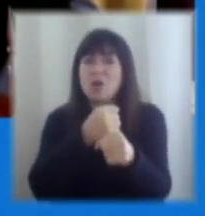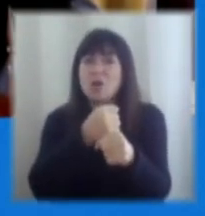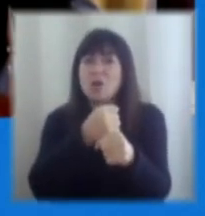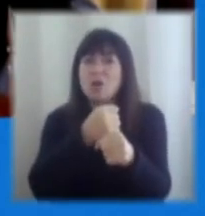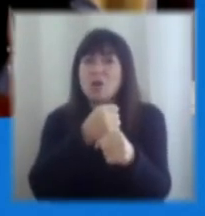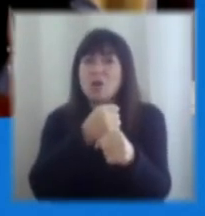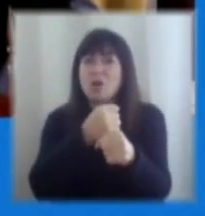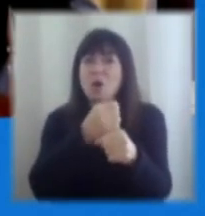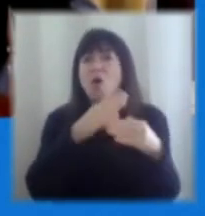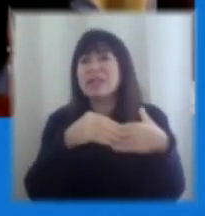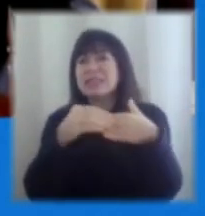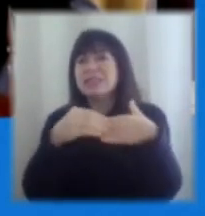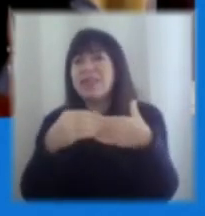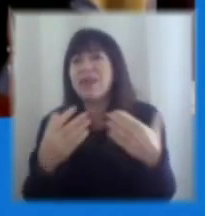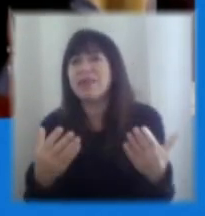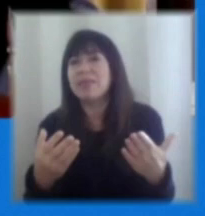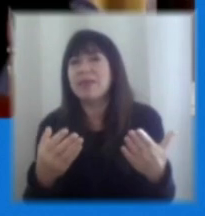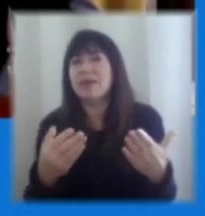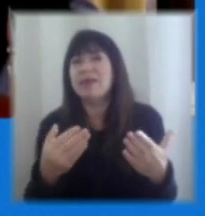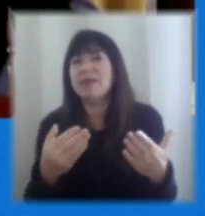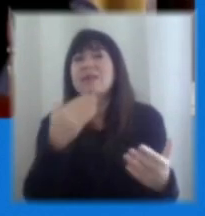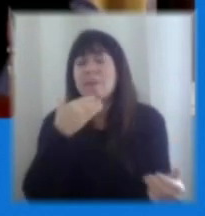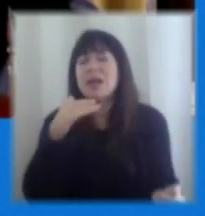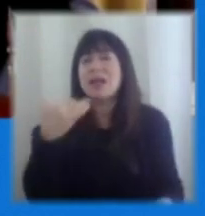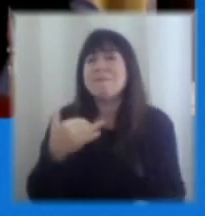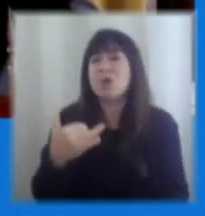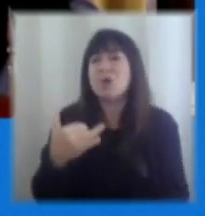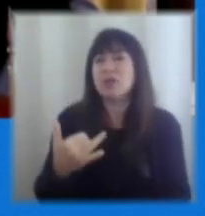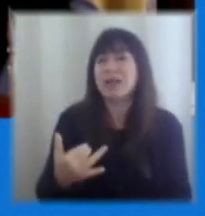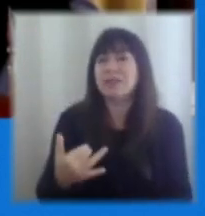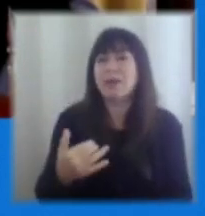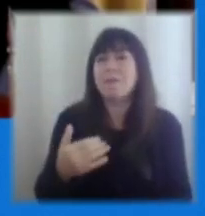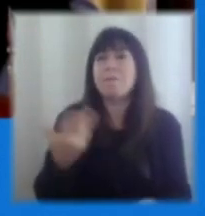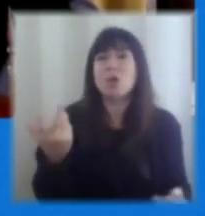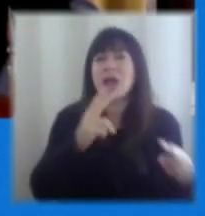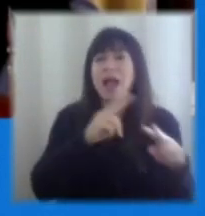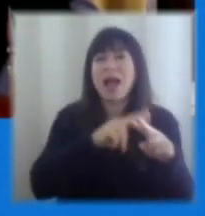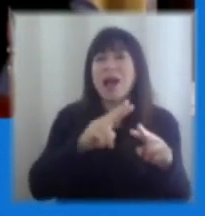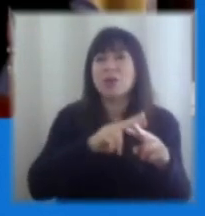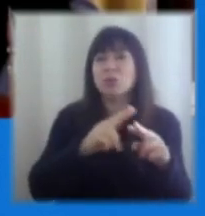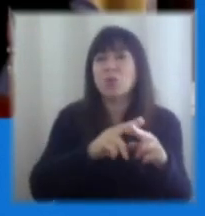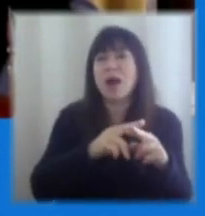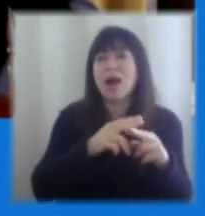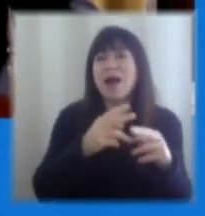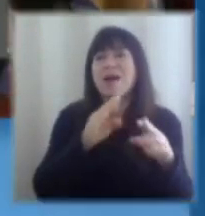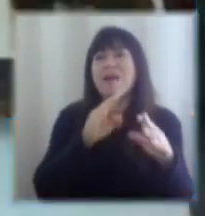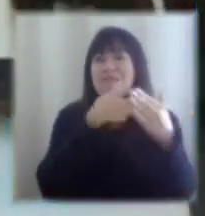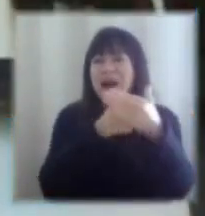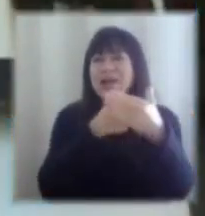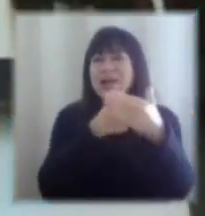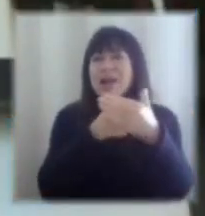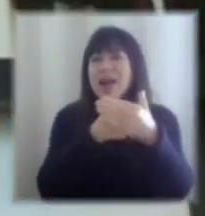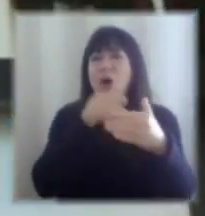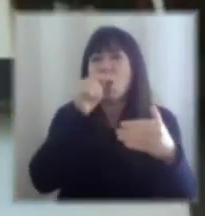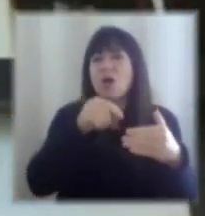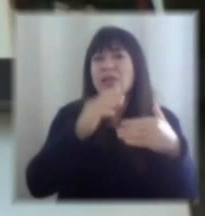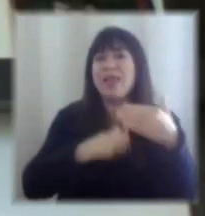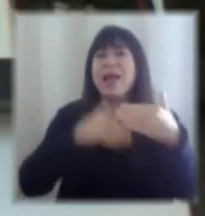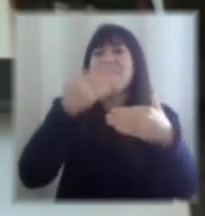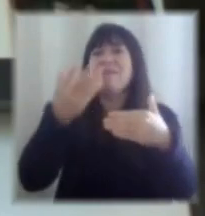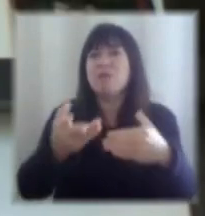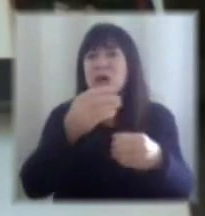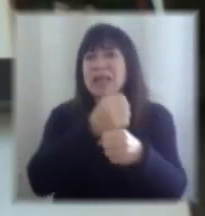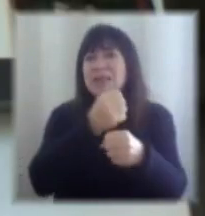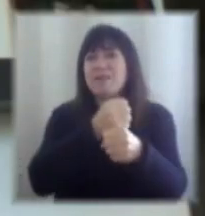flexibilidad parece también ser una cosa importante porque actúa a ratos como una barrera para que personas que están hoy día fuera del trabajo puedan